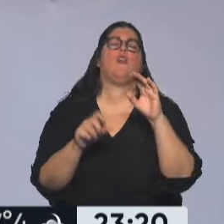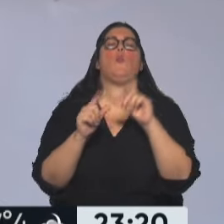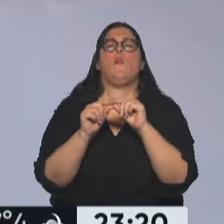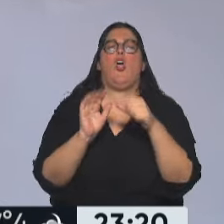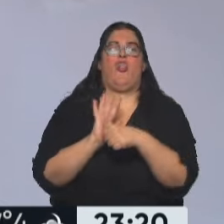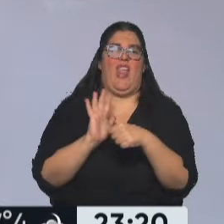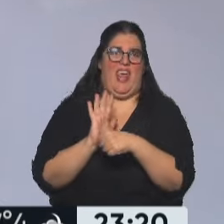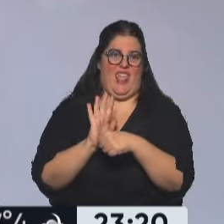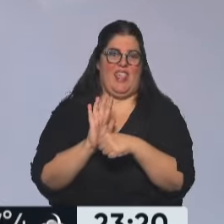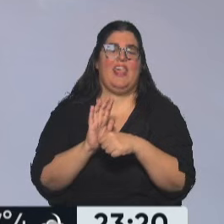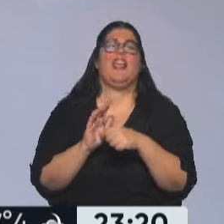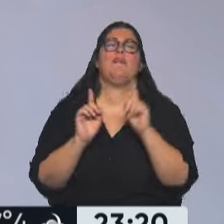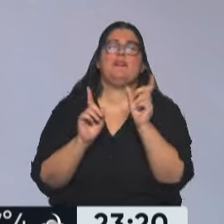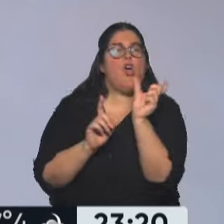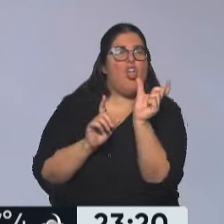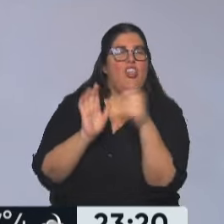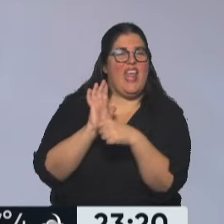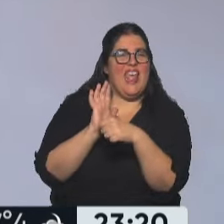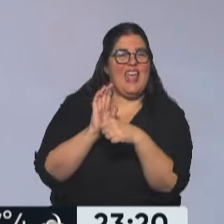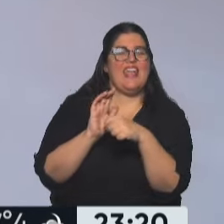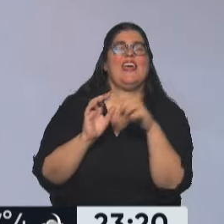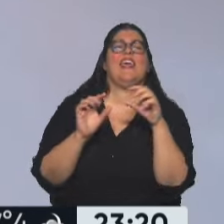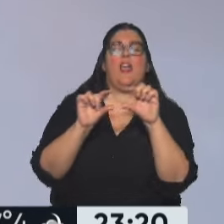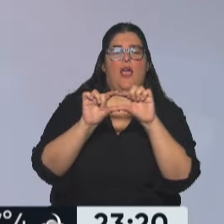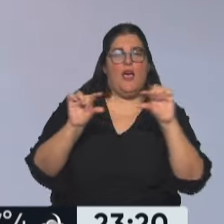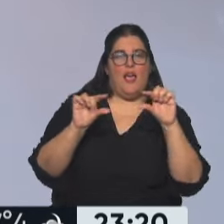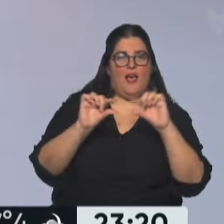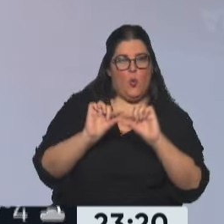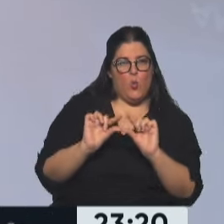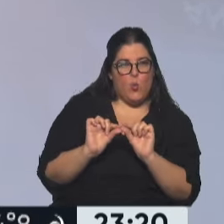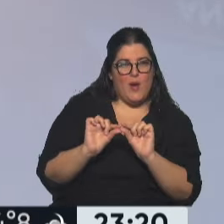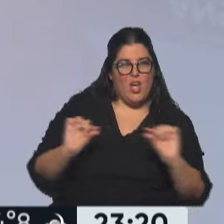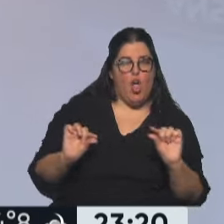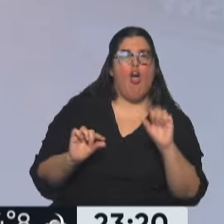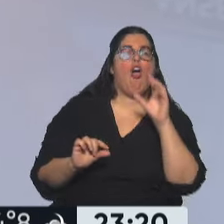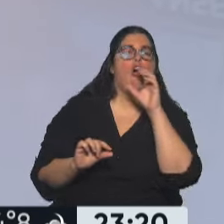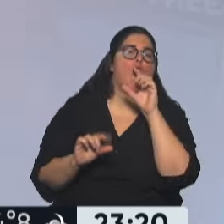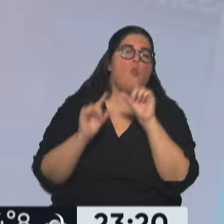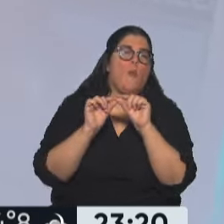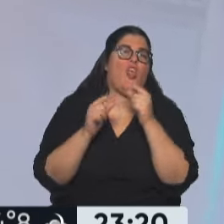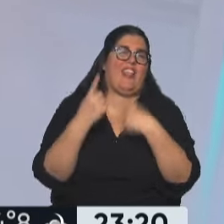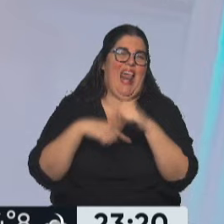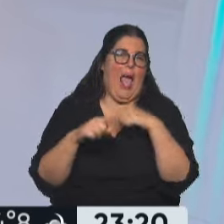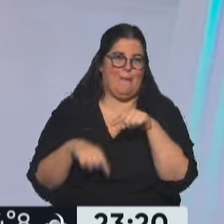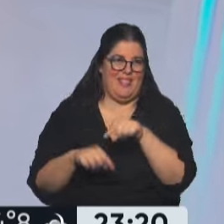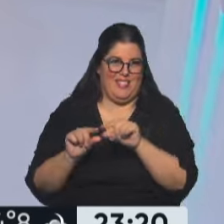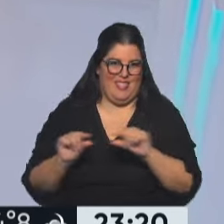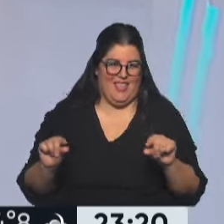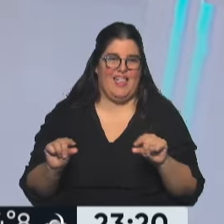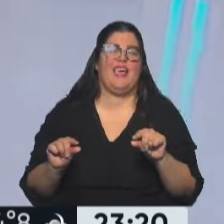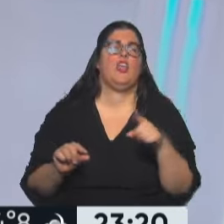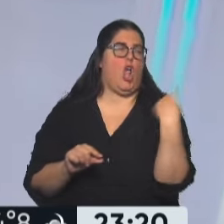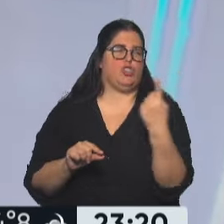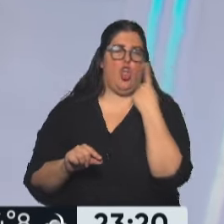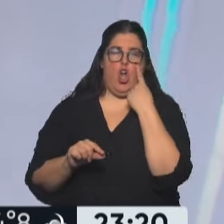que aparece debajo del código de barras del documento. Ese código que muchas personas lo conocimos a partir de la pandemia